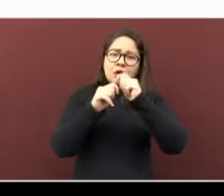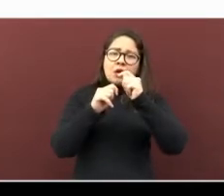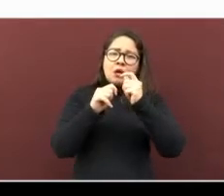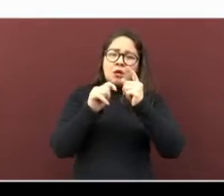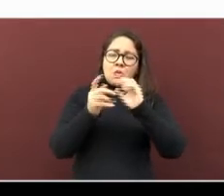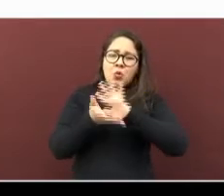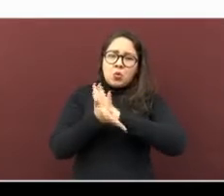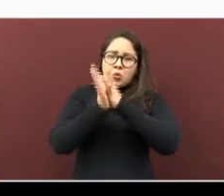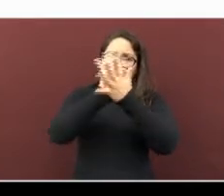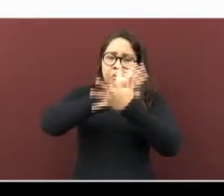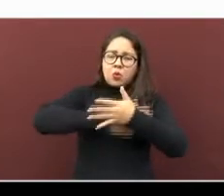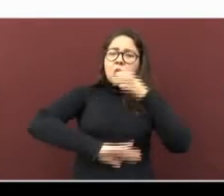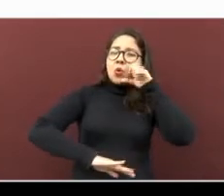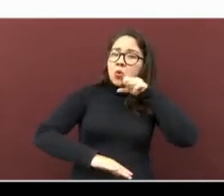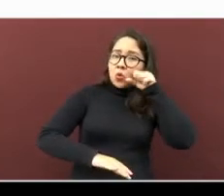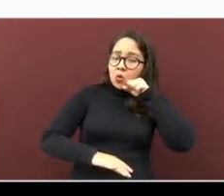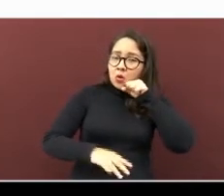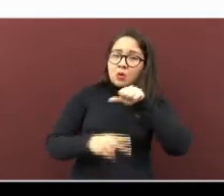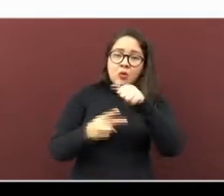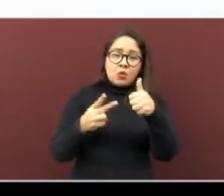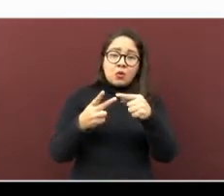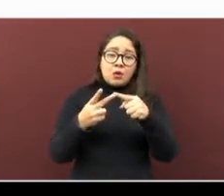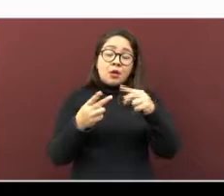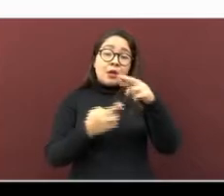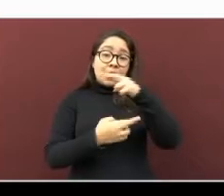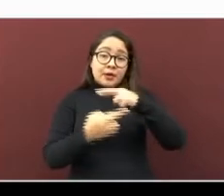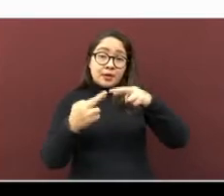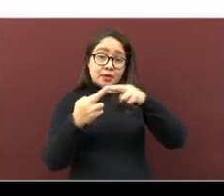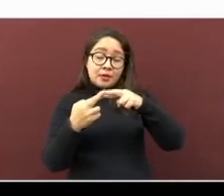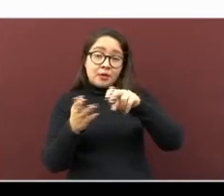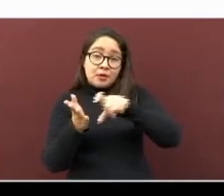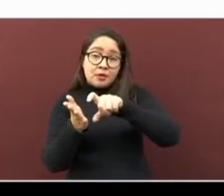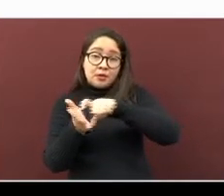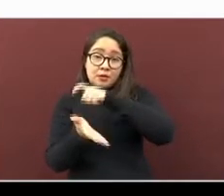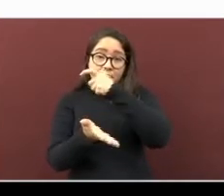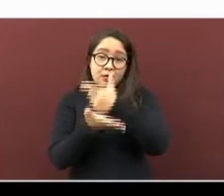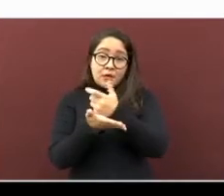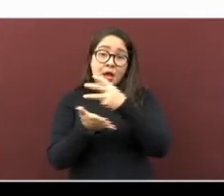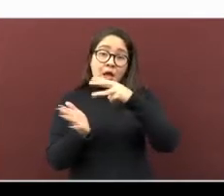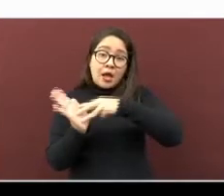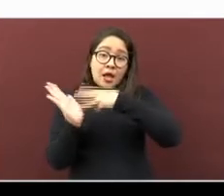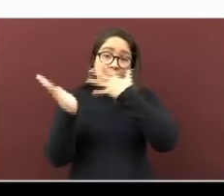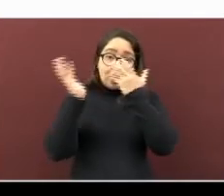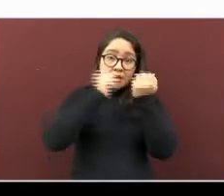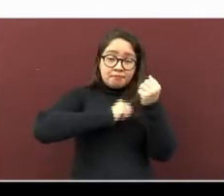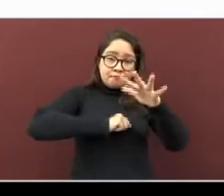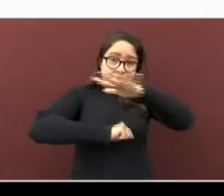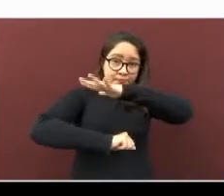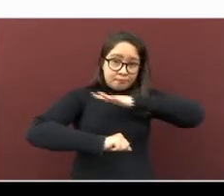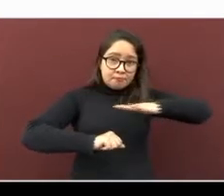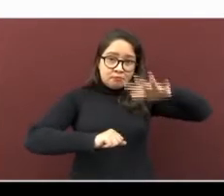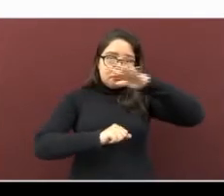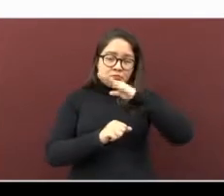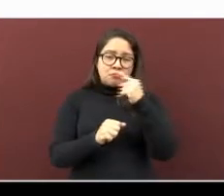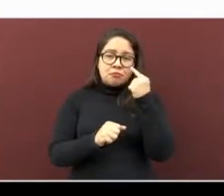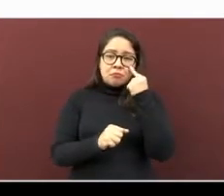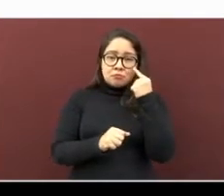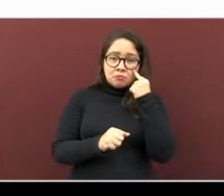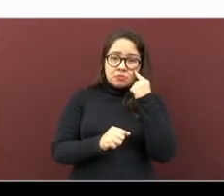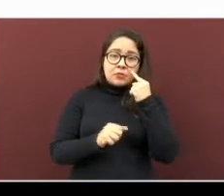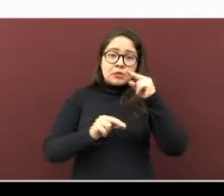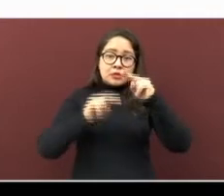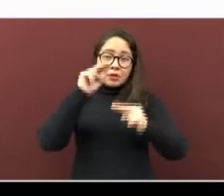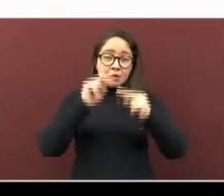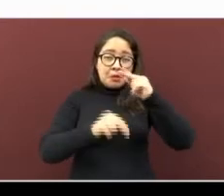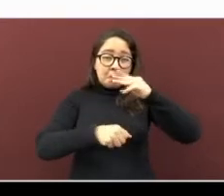En la región Jalapa, Martínez de la Torre, se puede observar un predominio en el nivel de